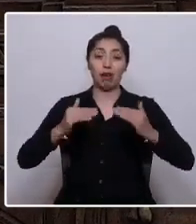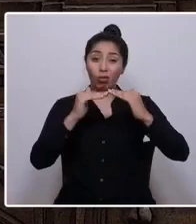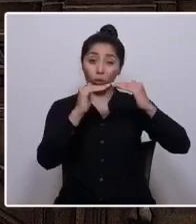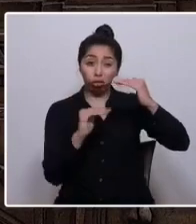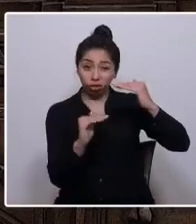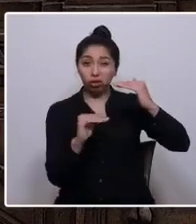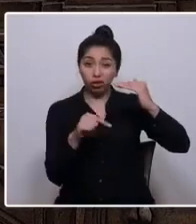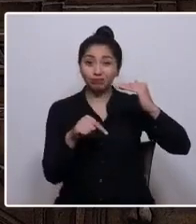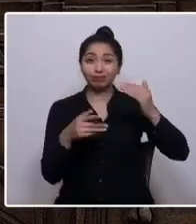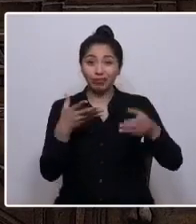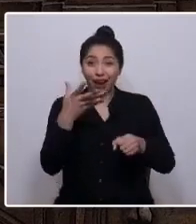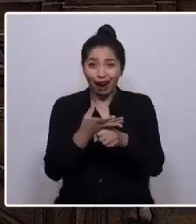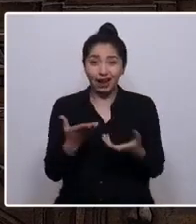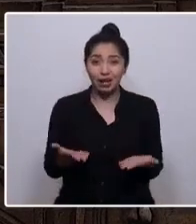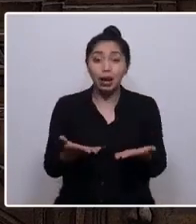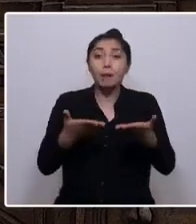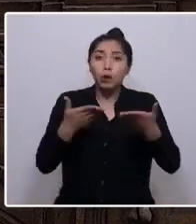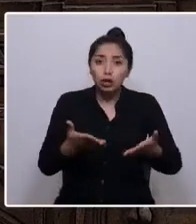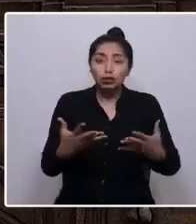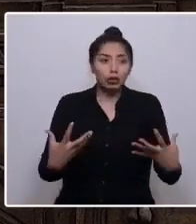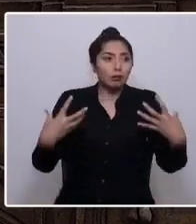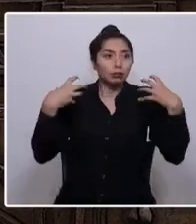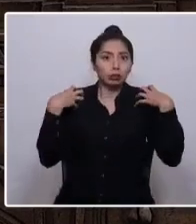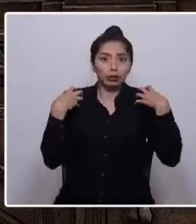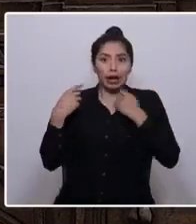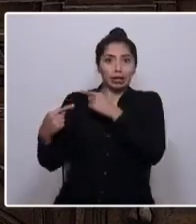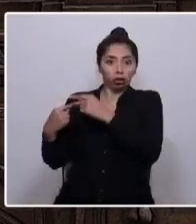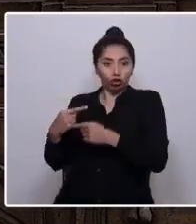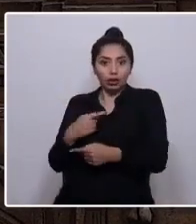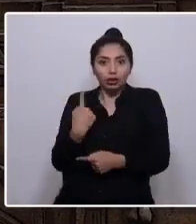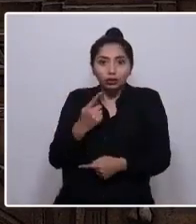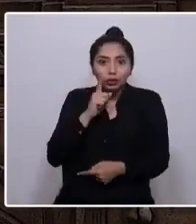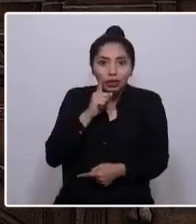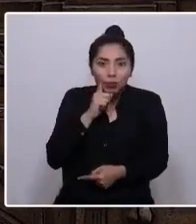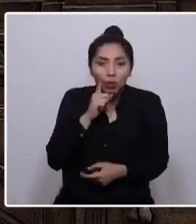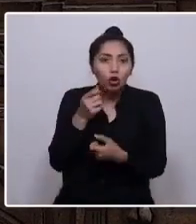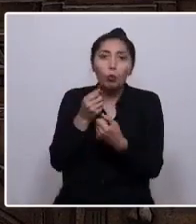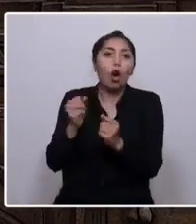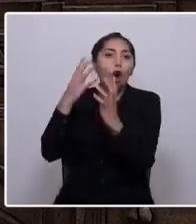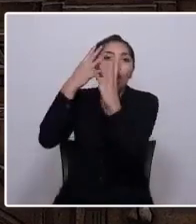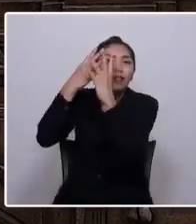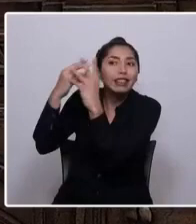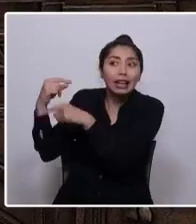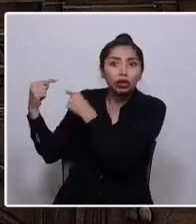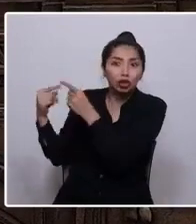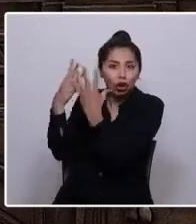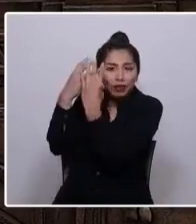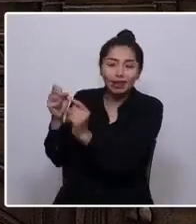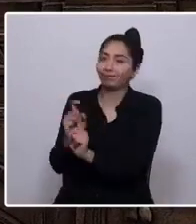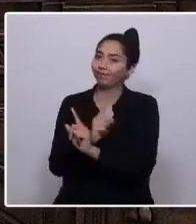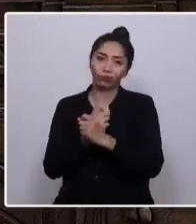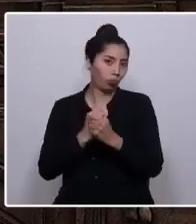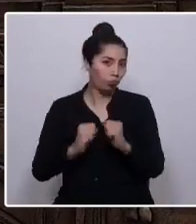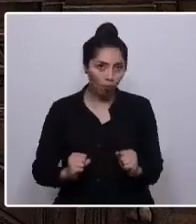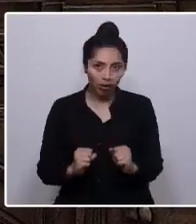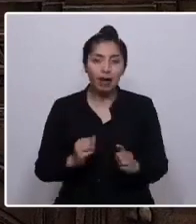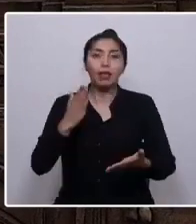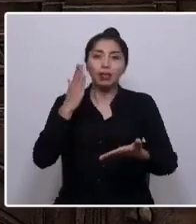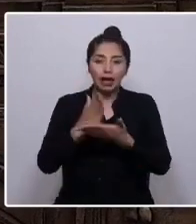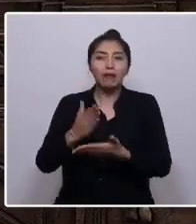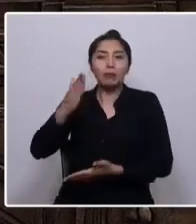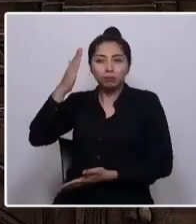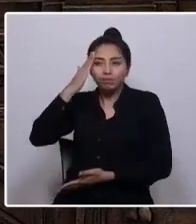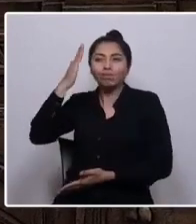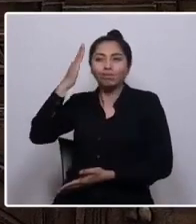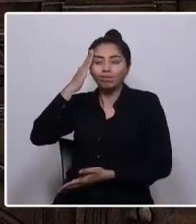Es por eso que la tarea histórica que nos han encomendado no puede desconocer estas historias y debe hacer el ejercicio social de estas memorias.